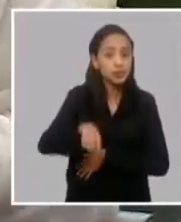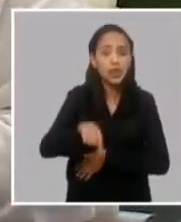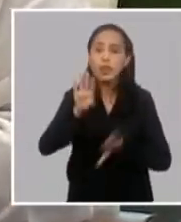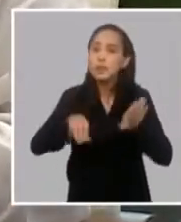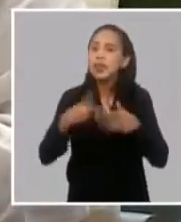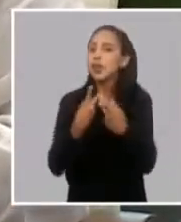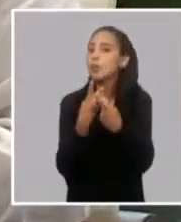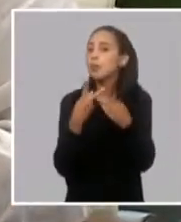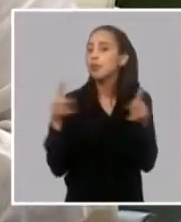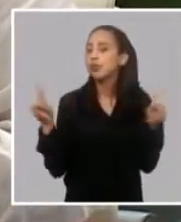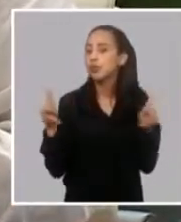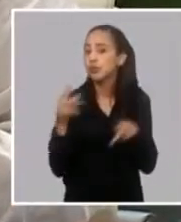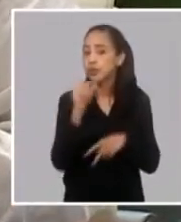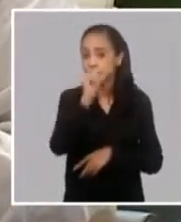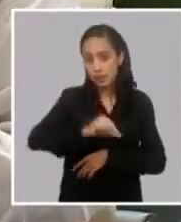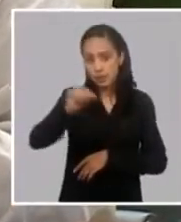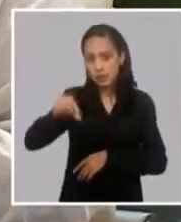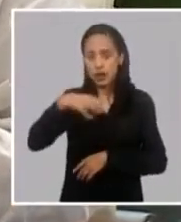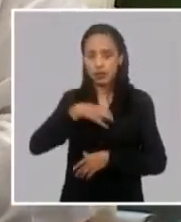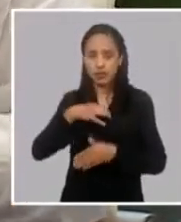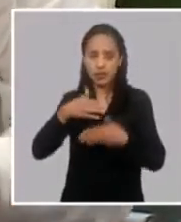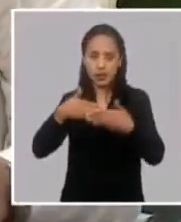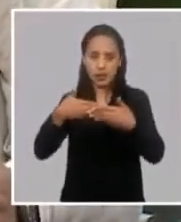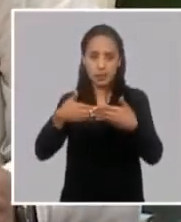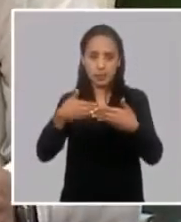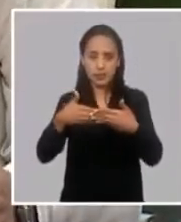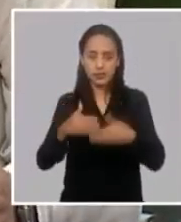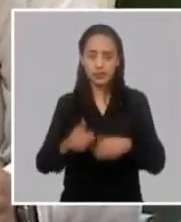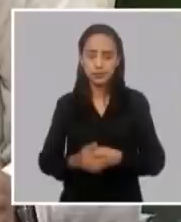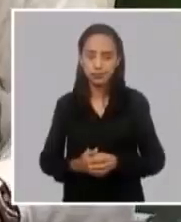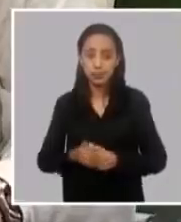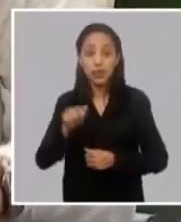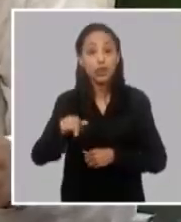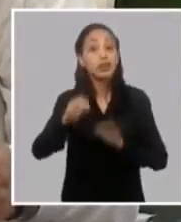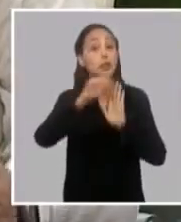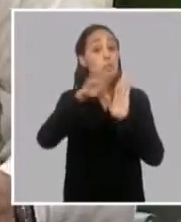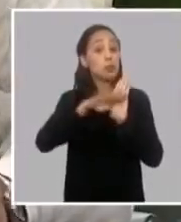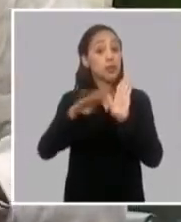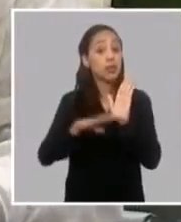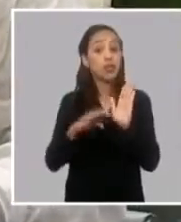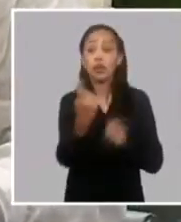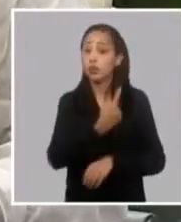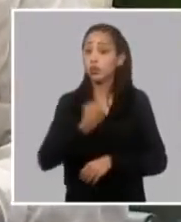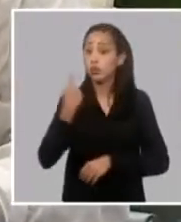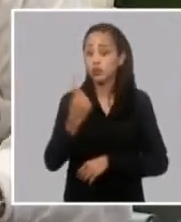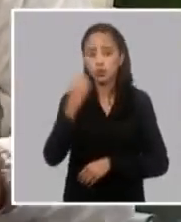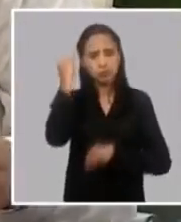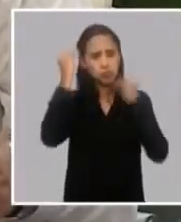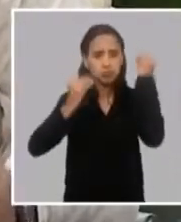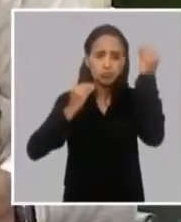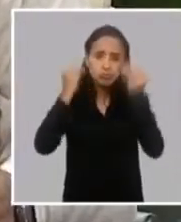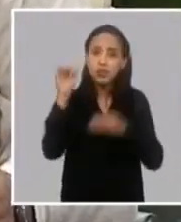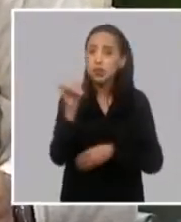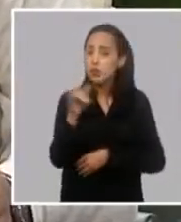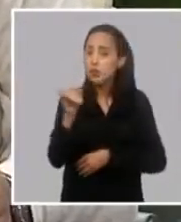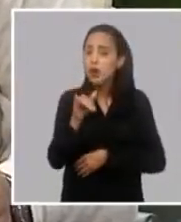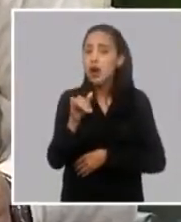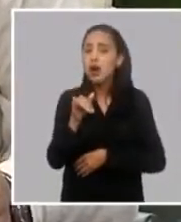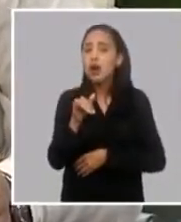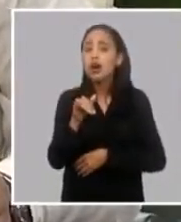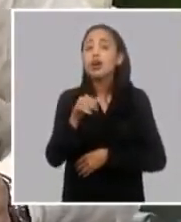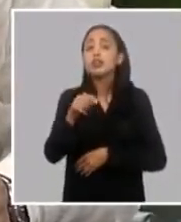profesiones del personal que tiene la empresa o sea esto es una medida que realmente hemos venido evaluando se ha revisado